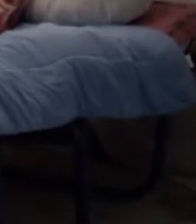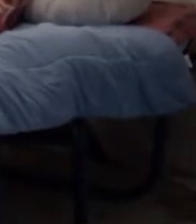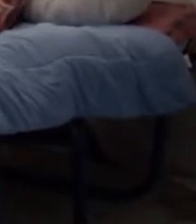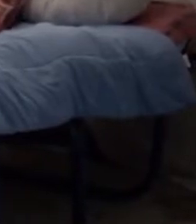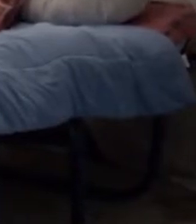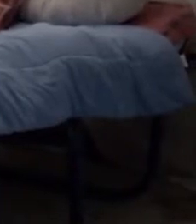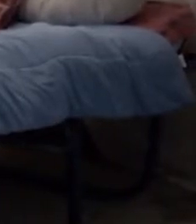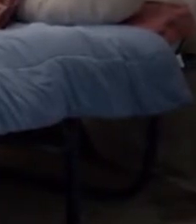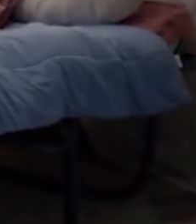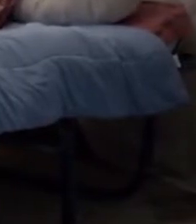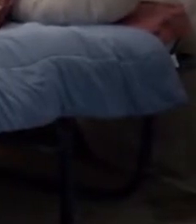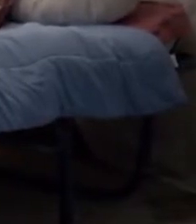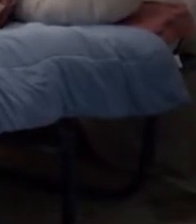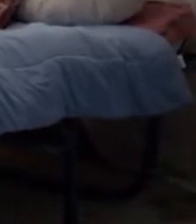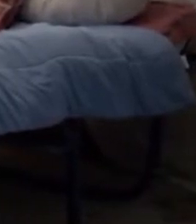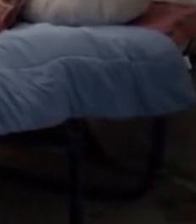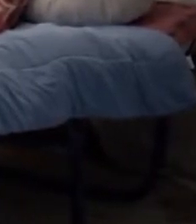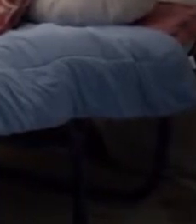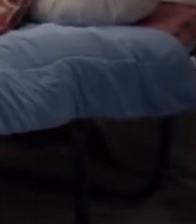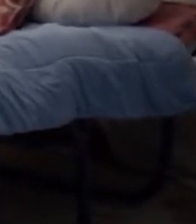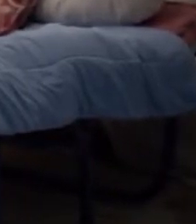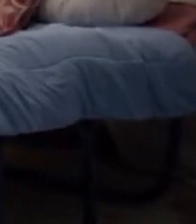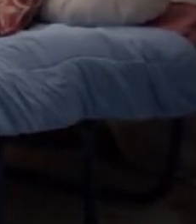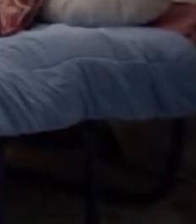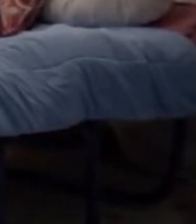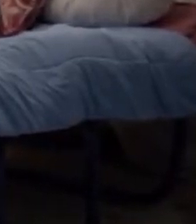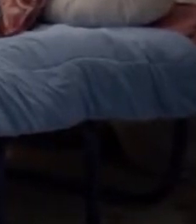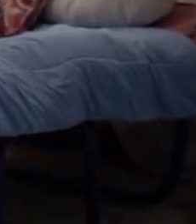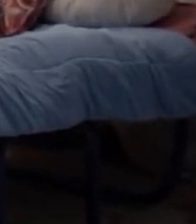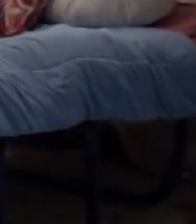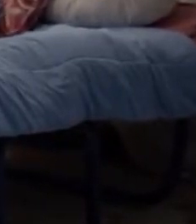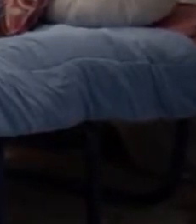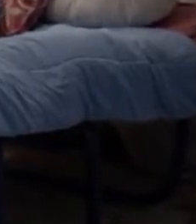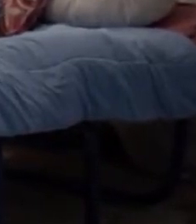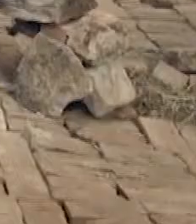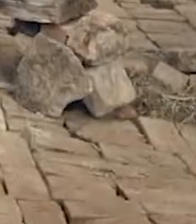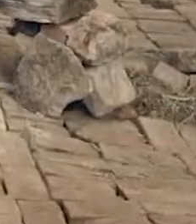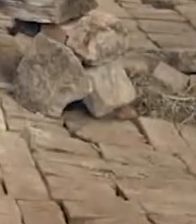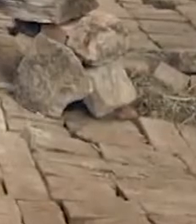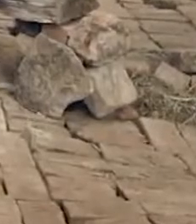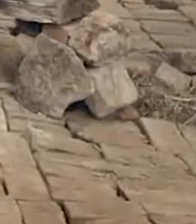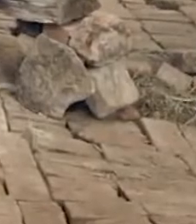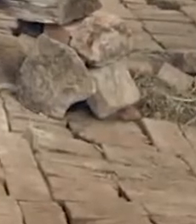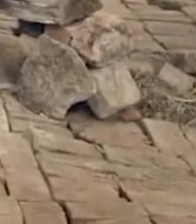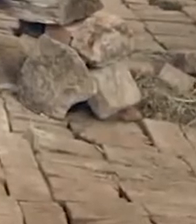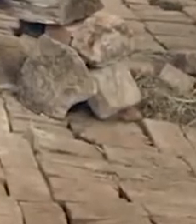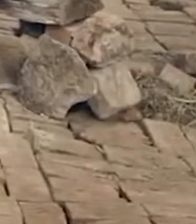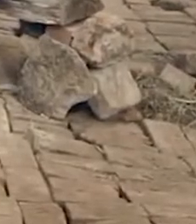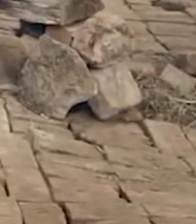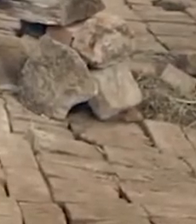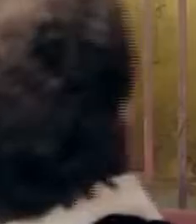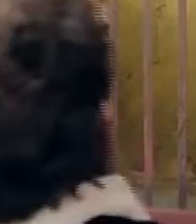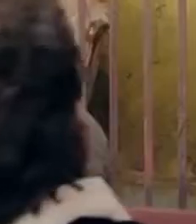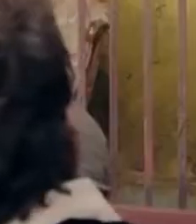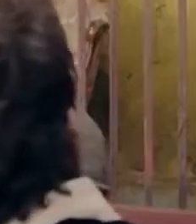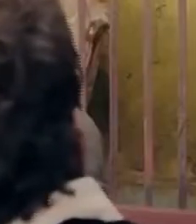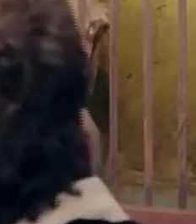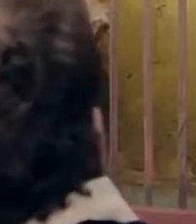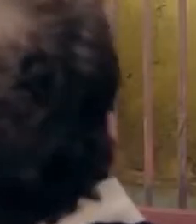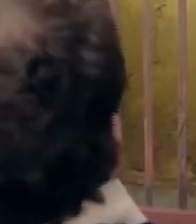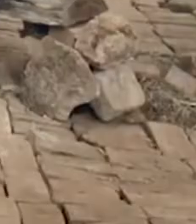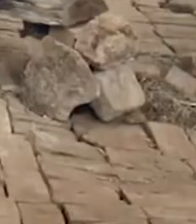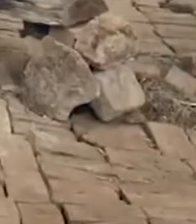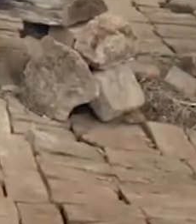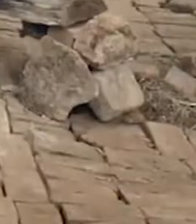alumnito que no hace sino restregarme en la cara todo el tiempo que los desplazados no hacemos sino pedir lo que pasa es que este régimen no ha entendido que la